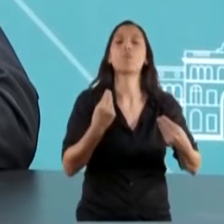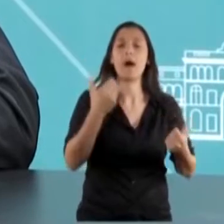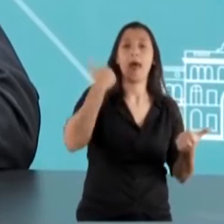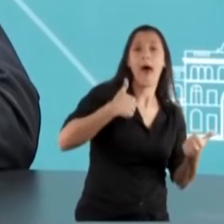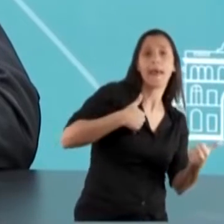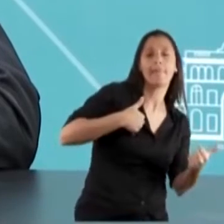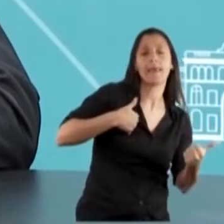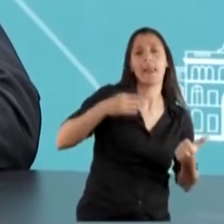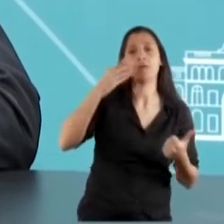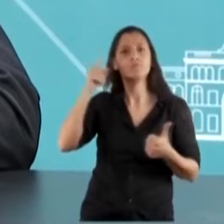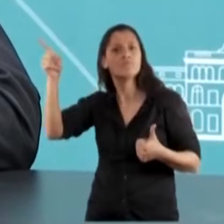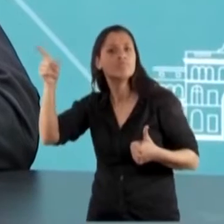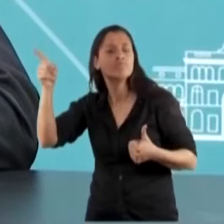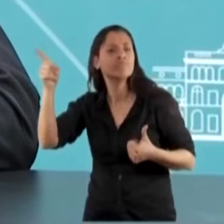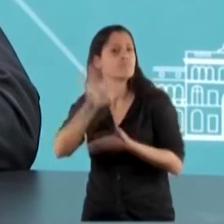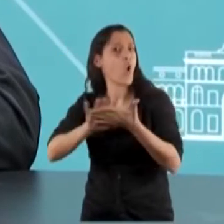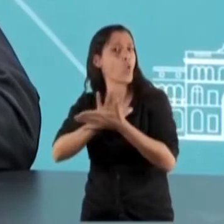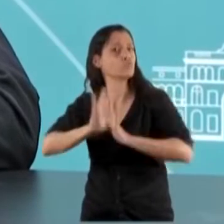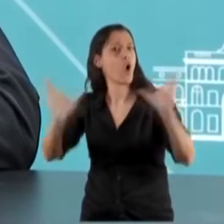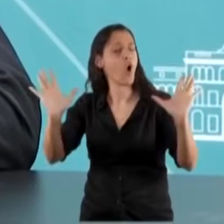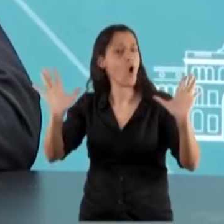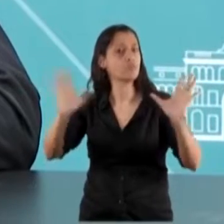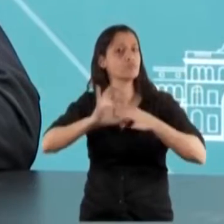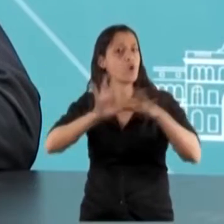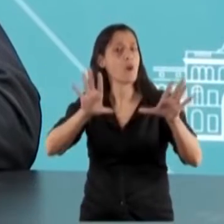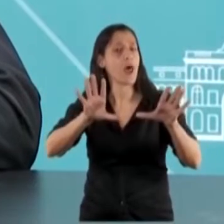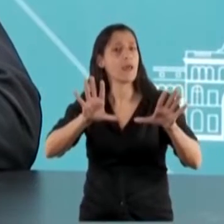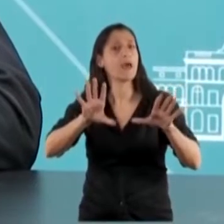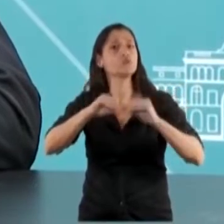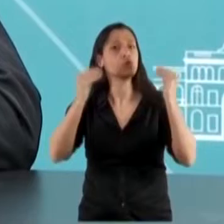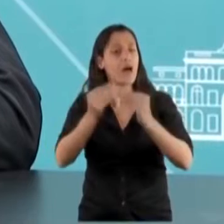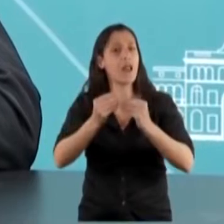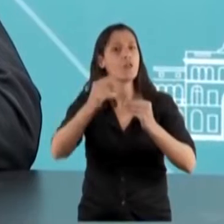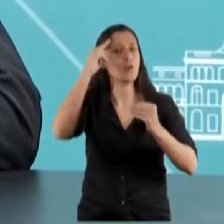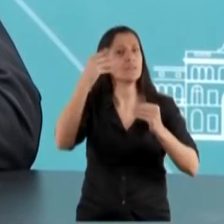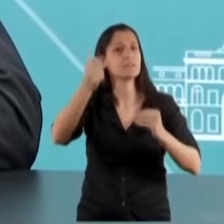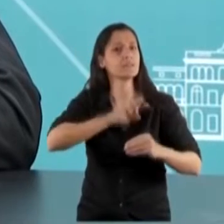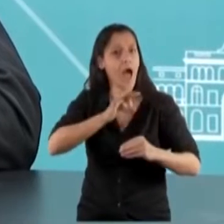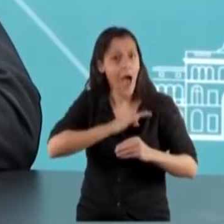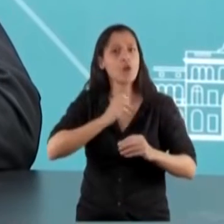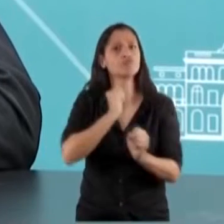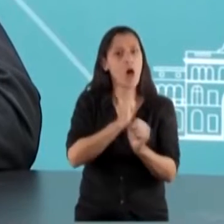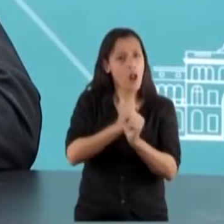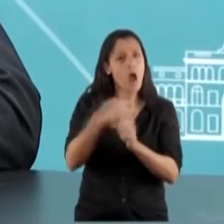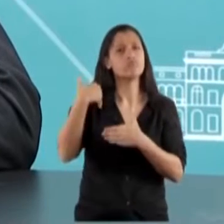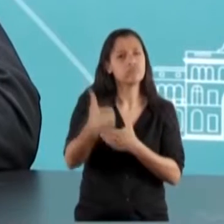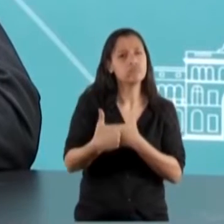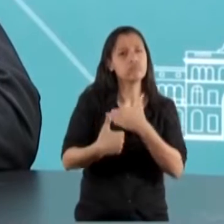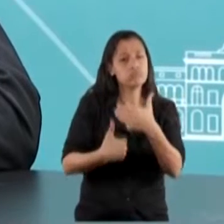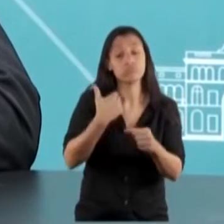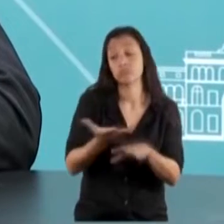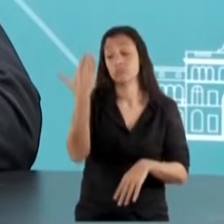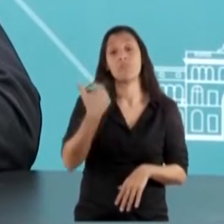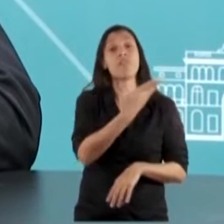salden esta controversia de soberanía. Durante 16 años esa tarea se llevó adelante. En